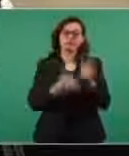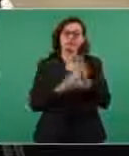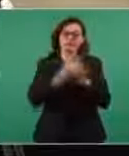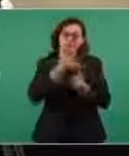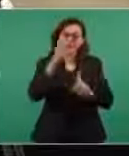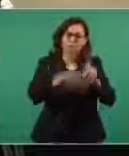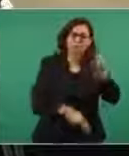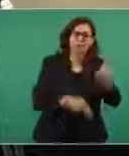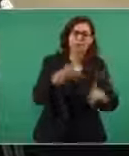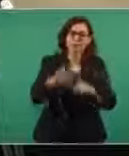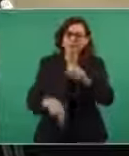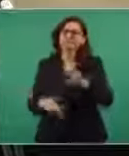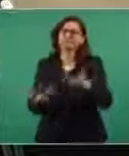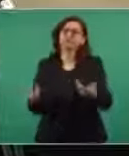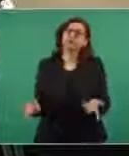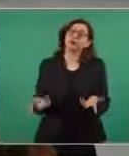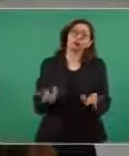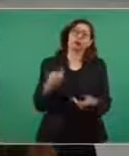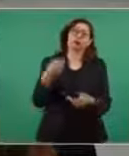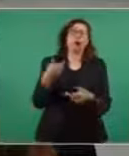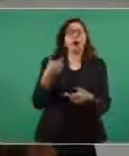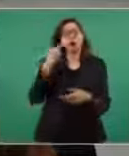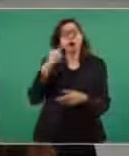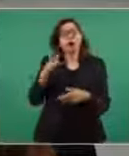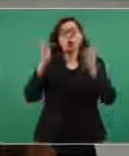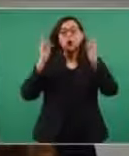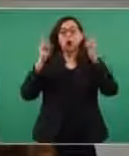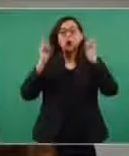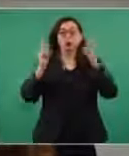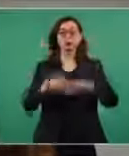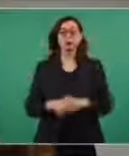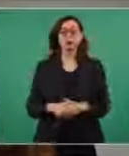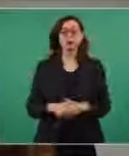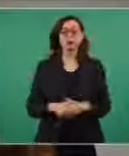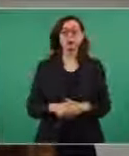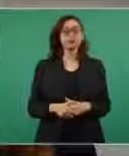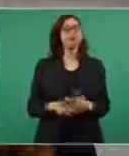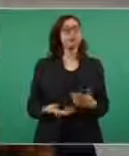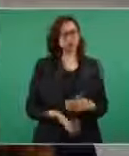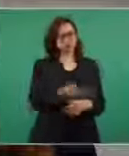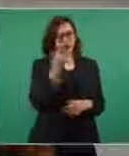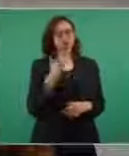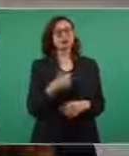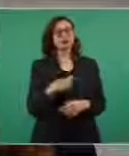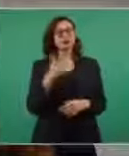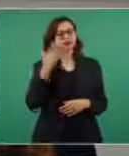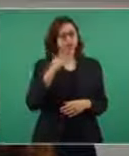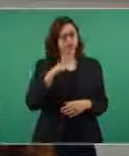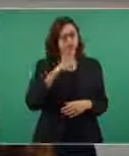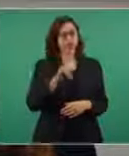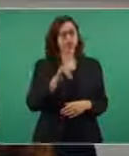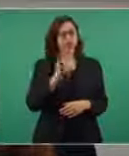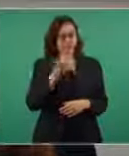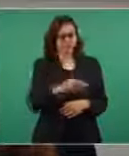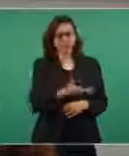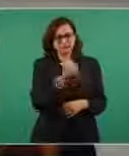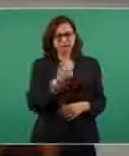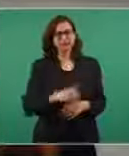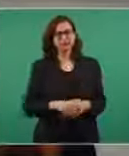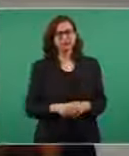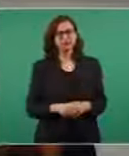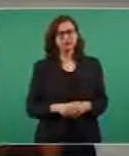ojalá que haya consideración en ese tema te invitamos a San Quintín y le voy a decir a